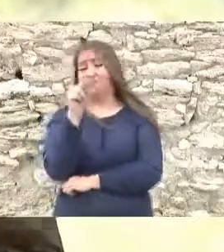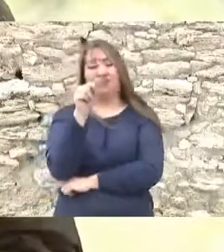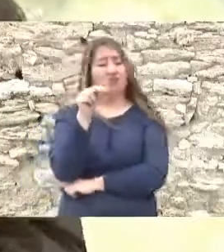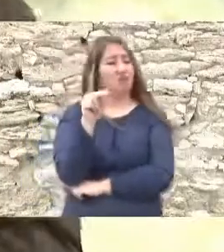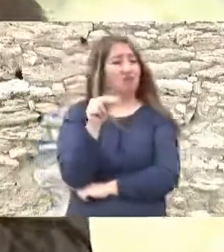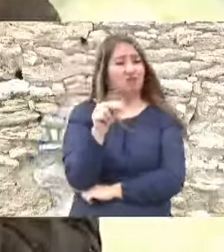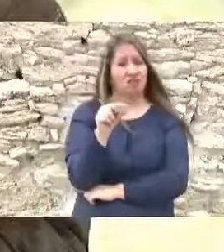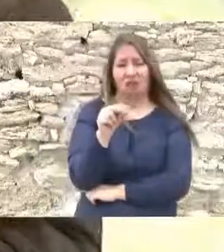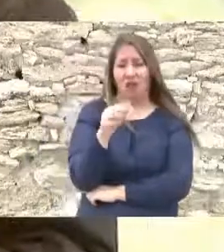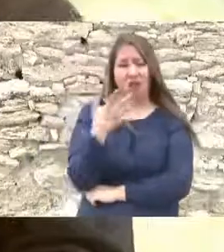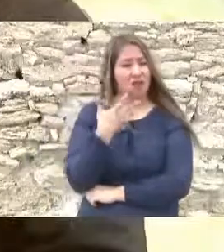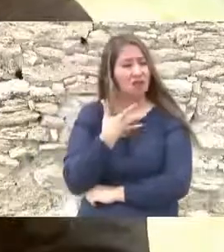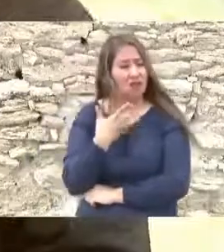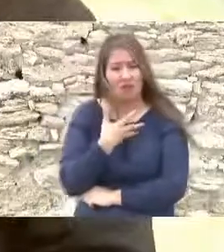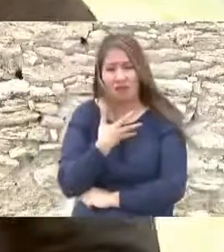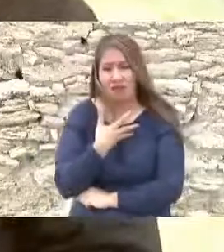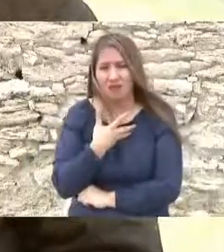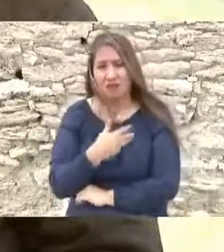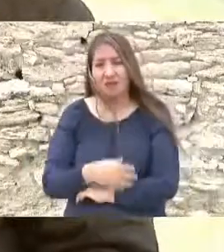tengo